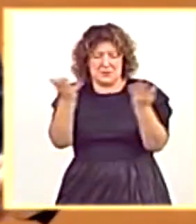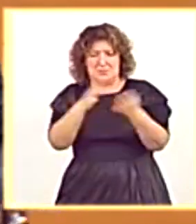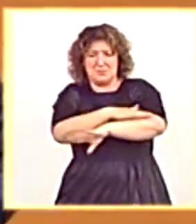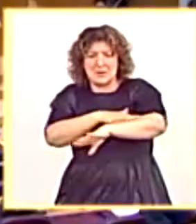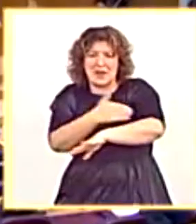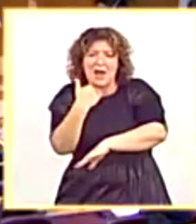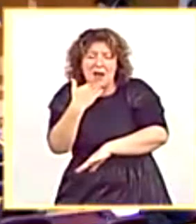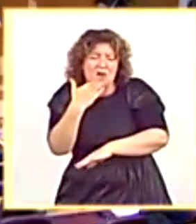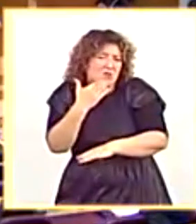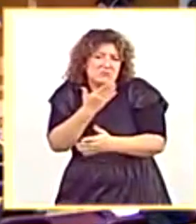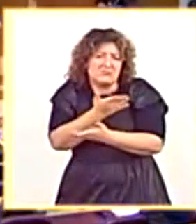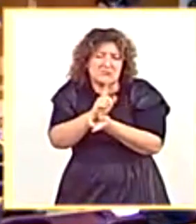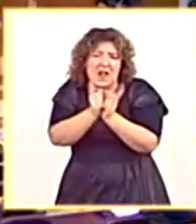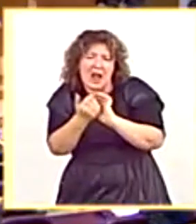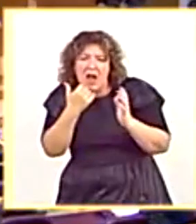de ministros?